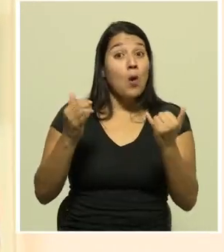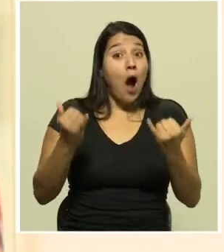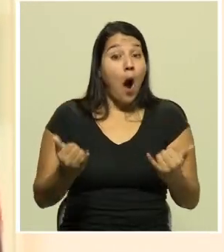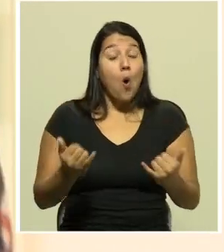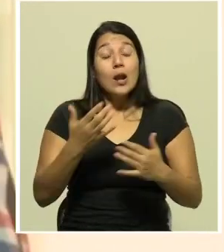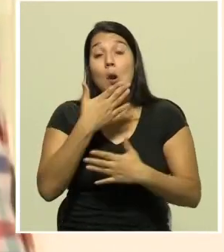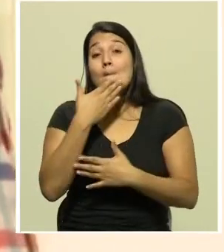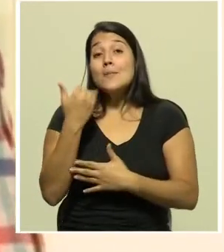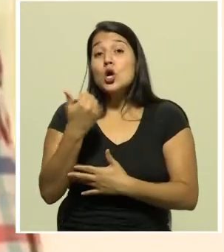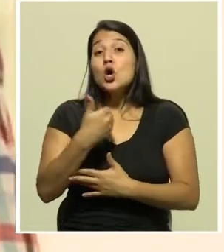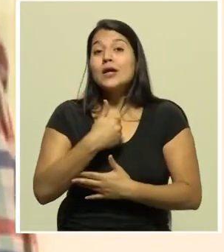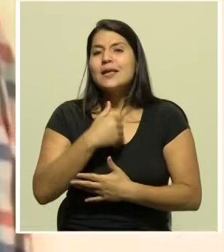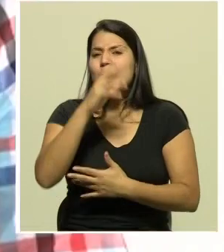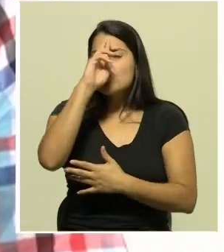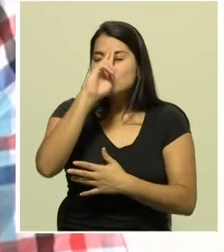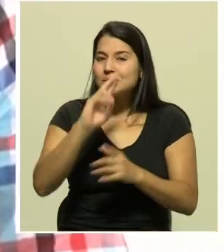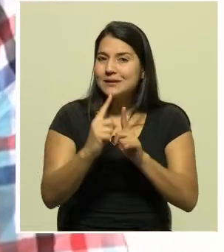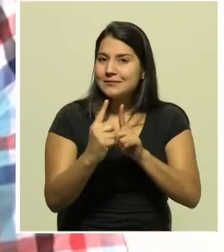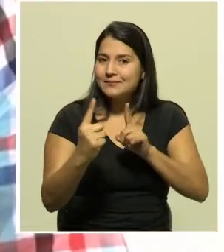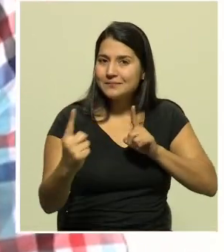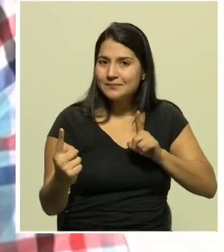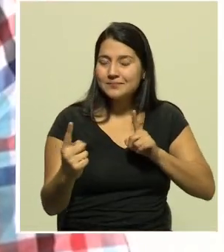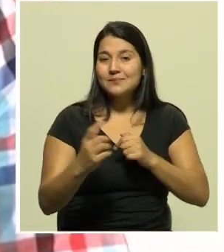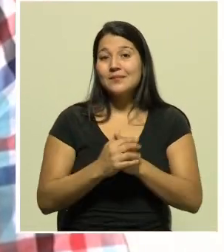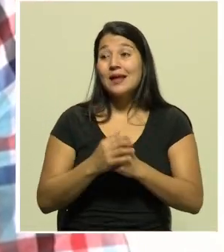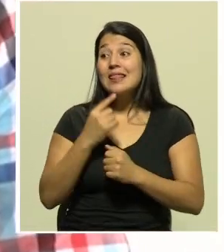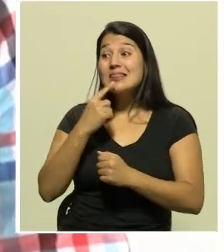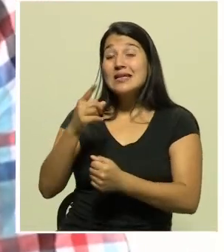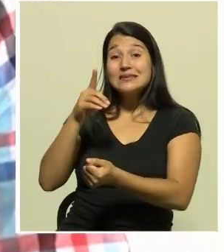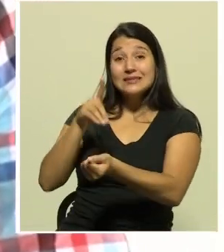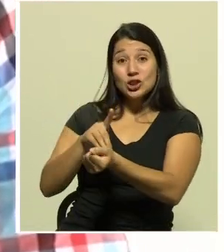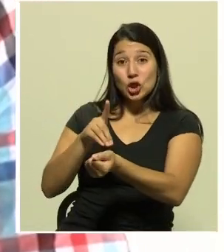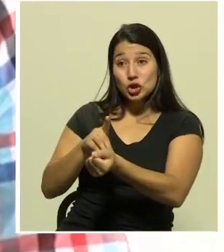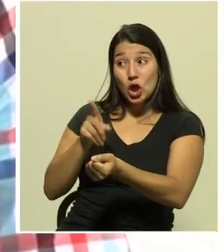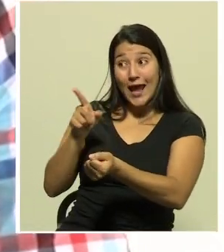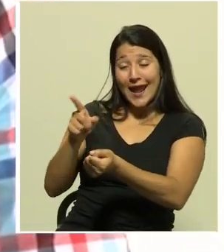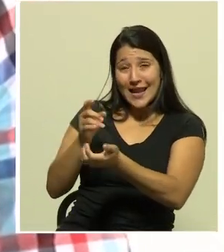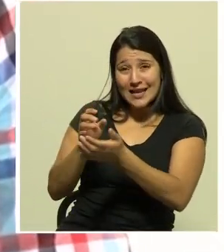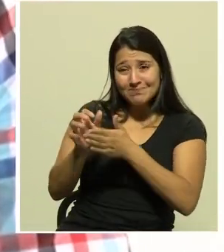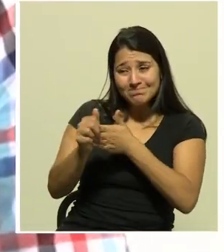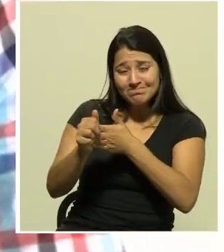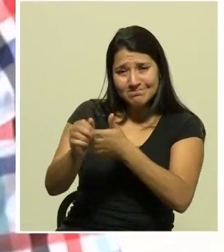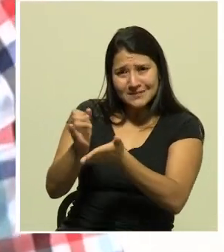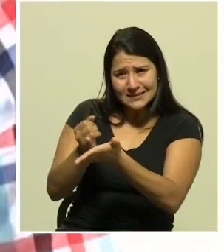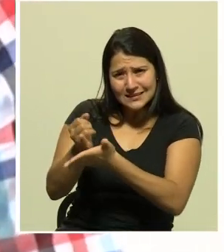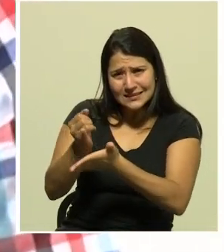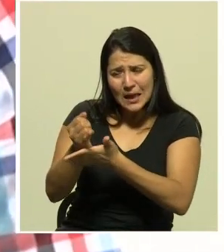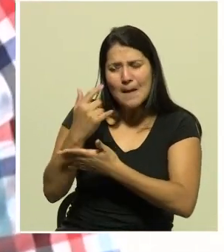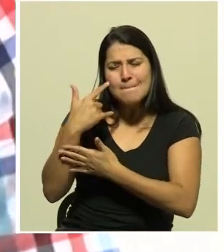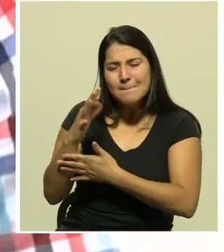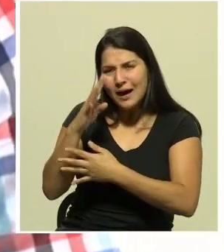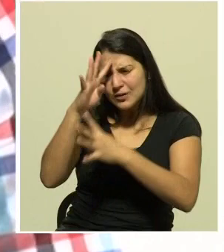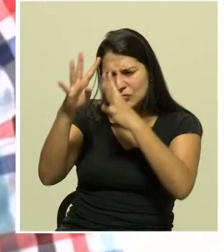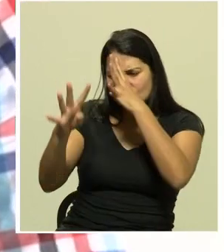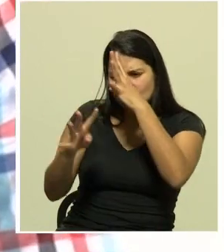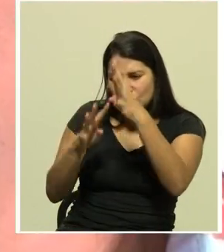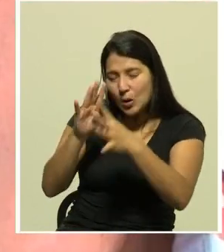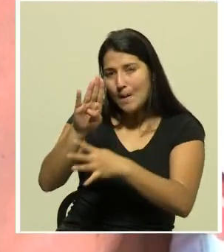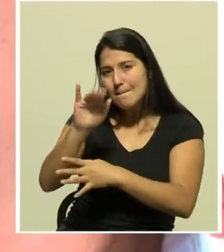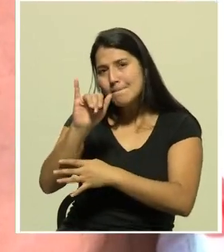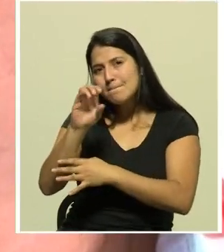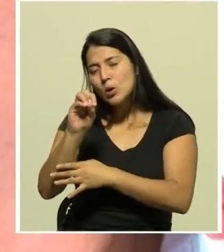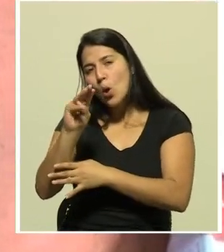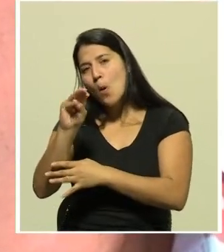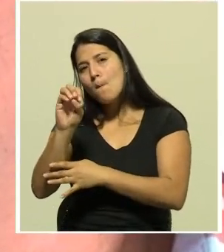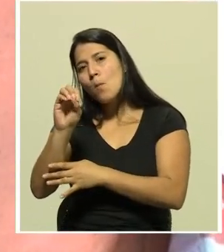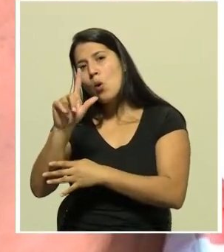tenemos es la distancia. Marín Müller lidera una investigación que busca rediseñar biomoléculas para que ataquen al SARS-CoV-2,